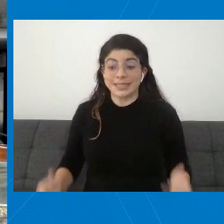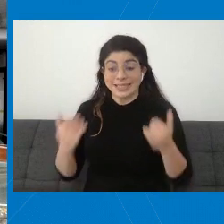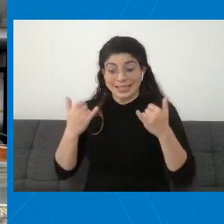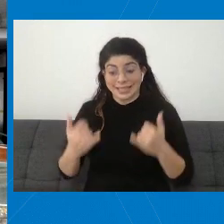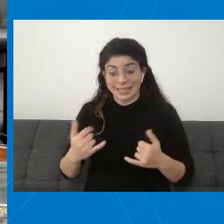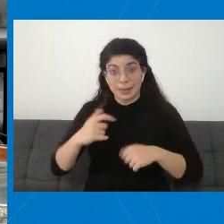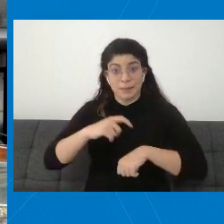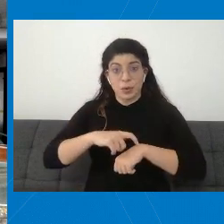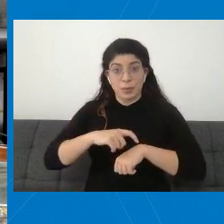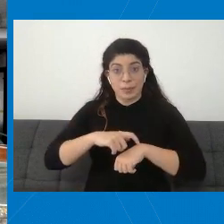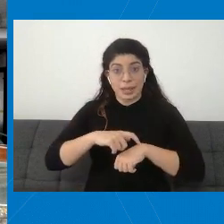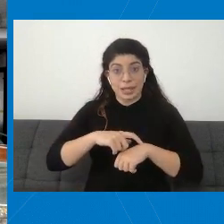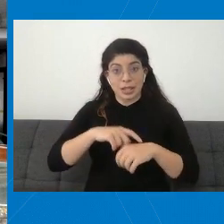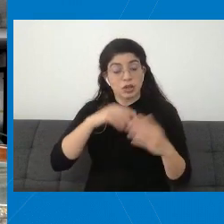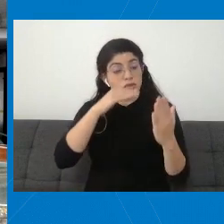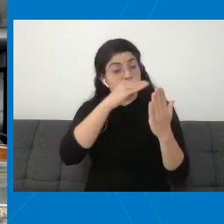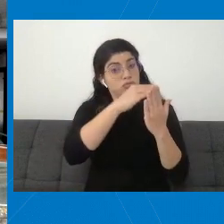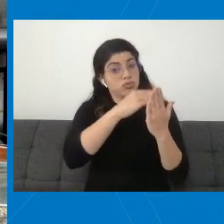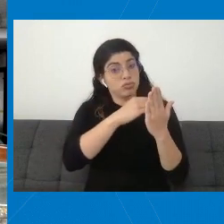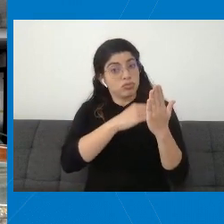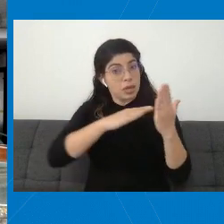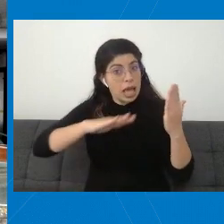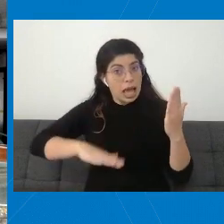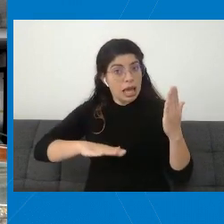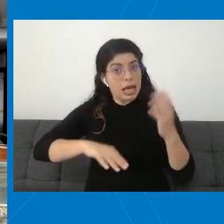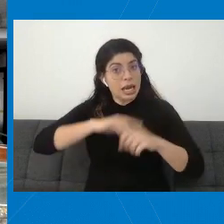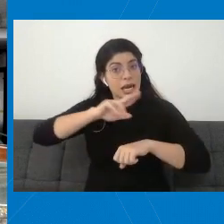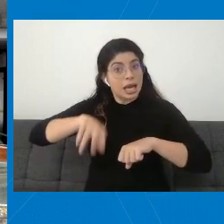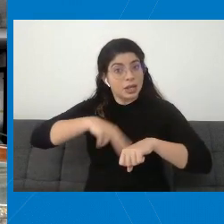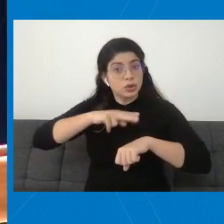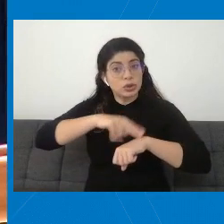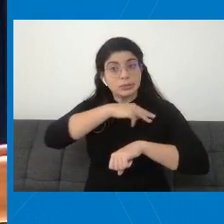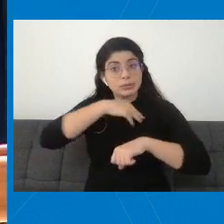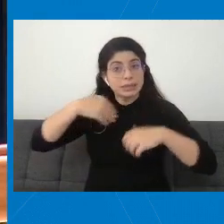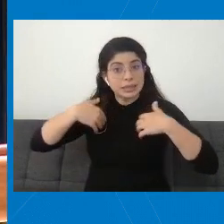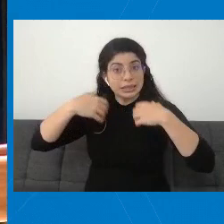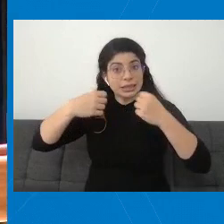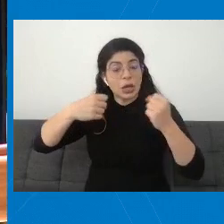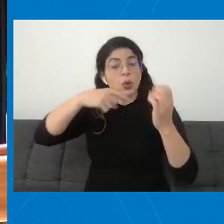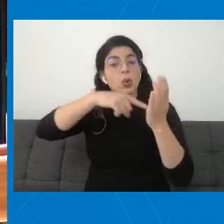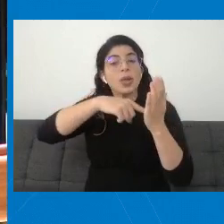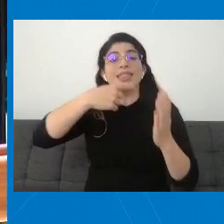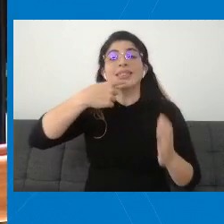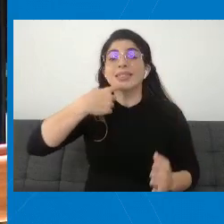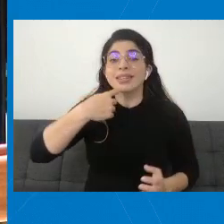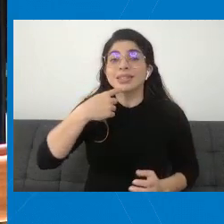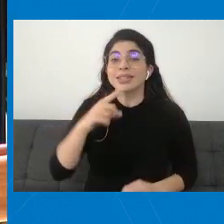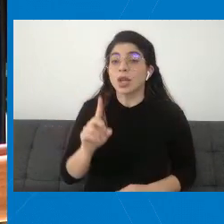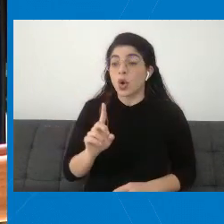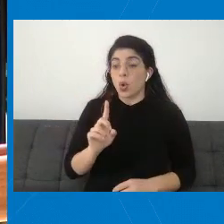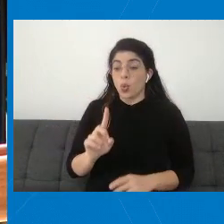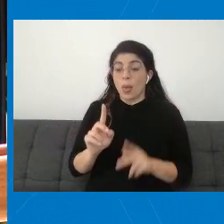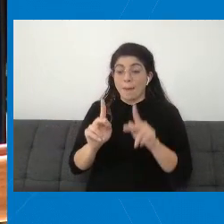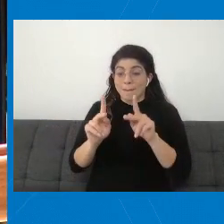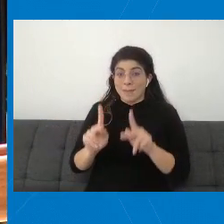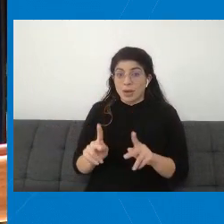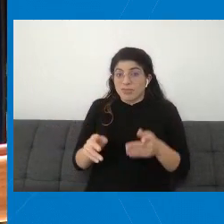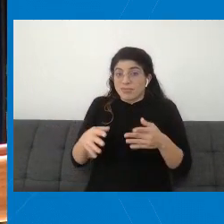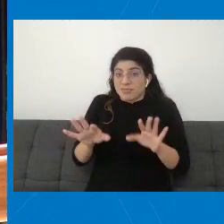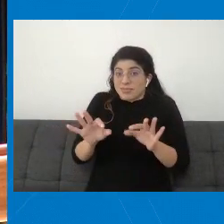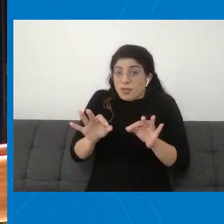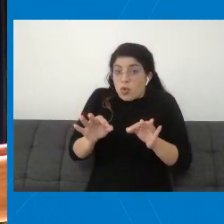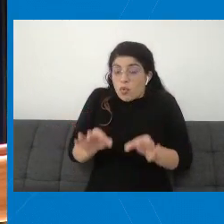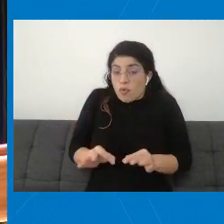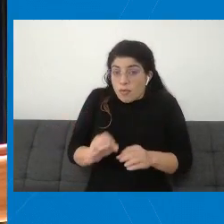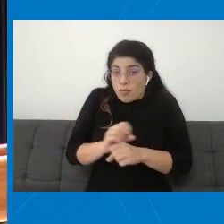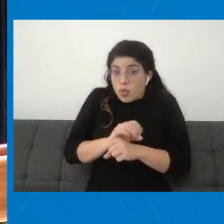los lineamientos nacionales del Ministerio de Salud establecen que una persona confirmada por COVID-19